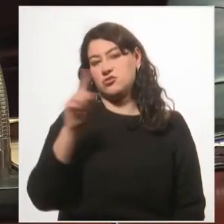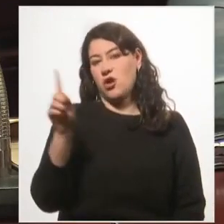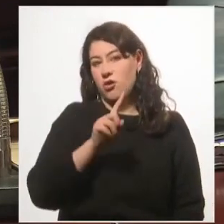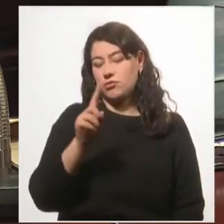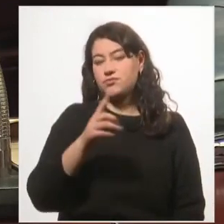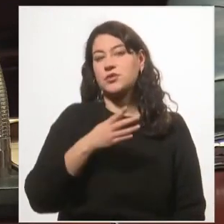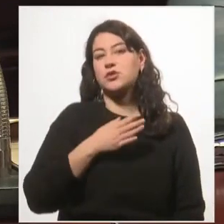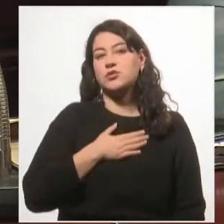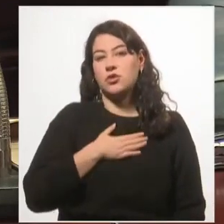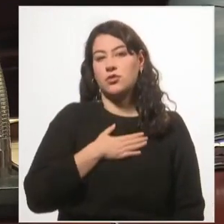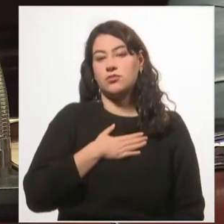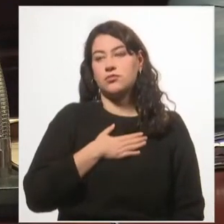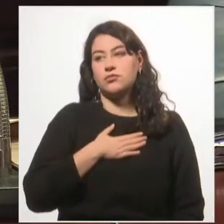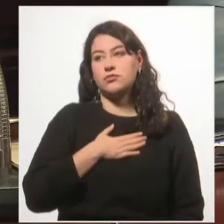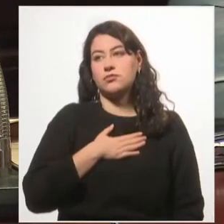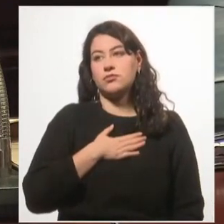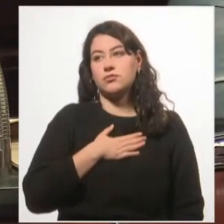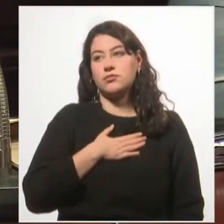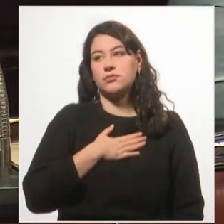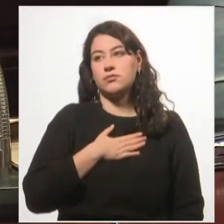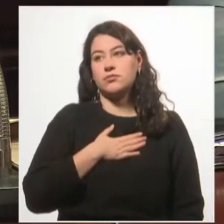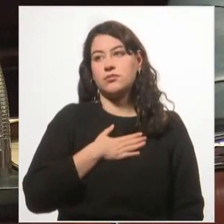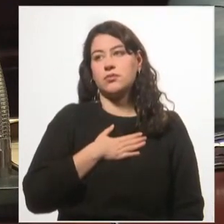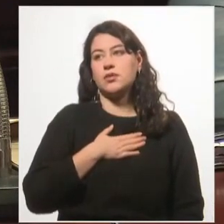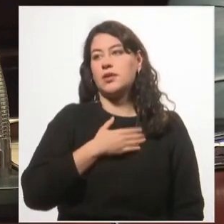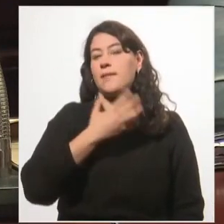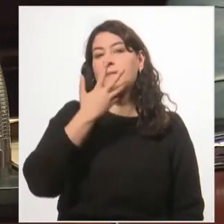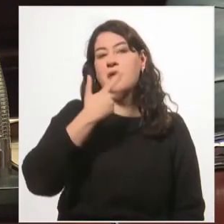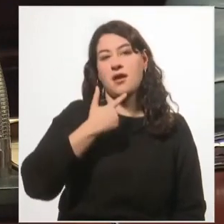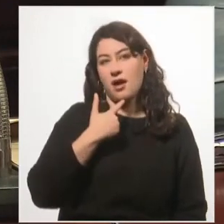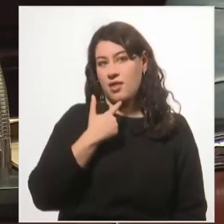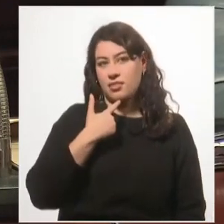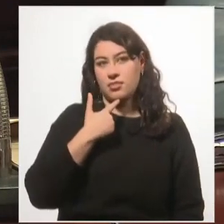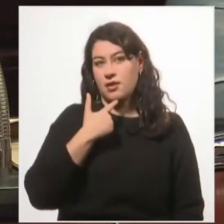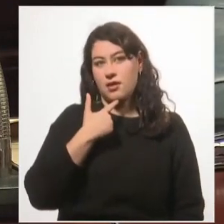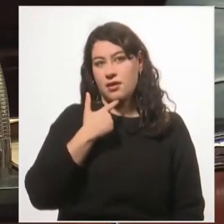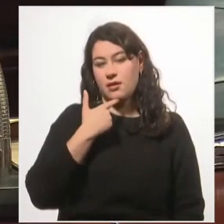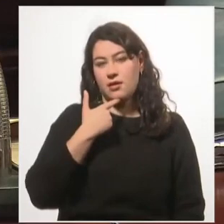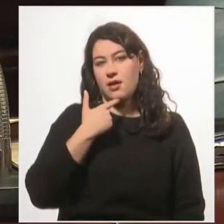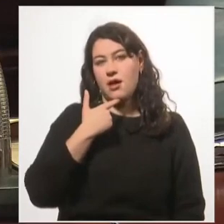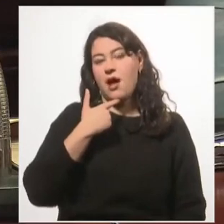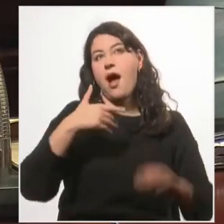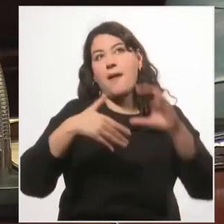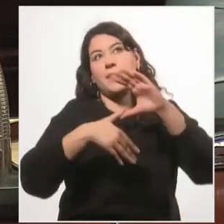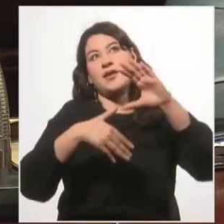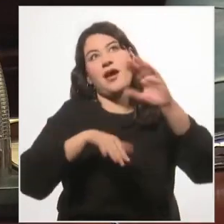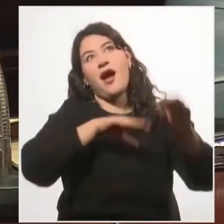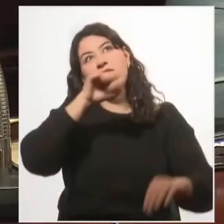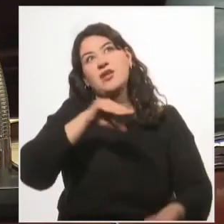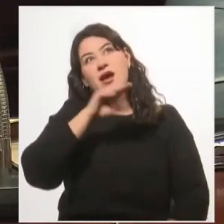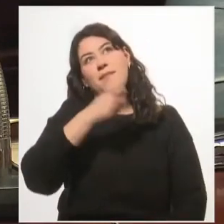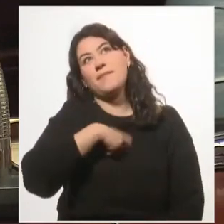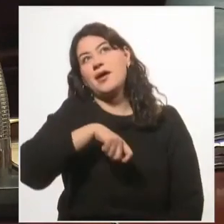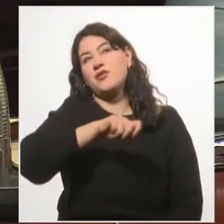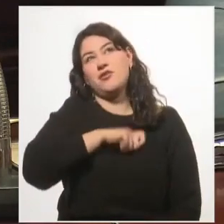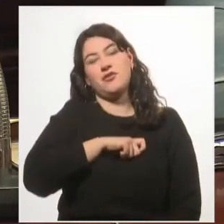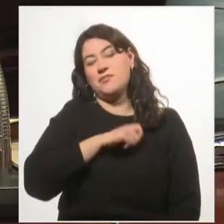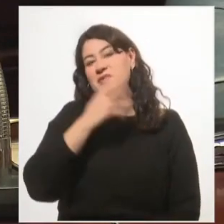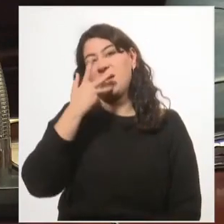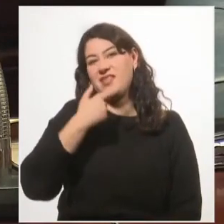Soy un enamorado de Hispanoamérica. Me consideraría muy feliz